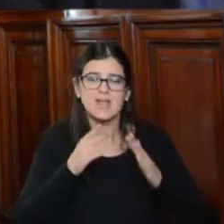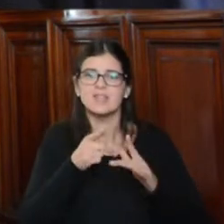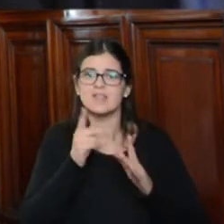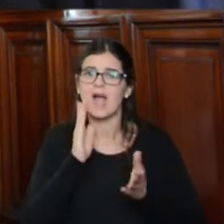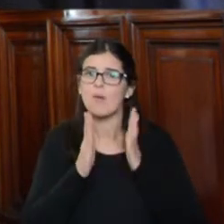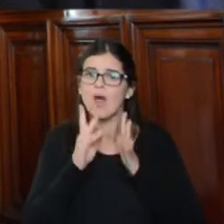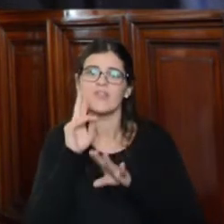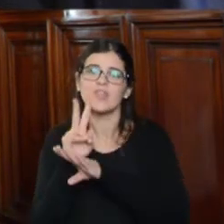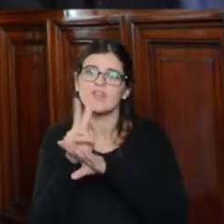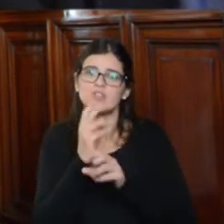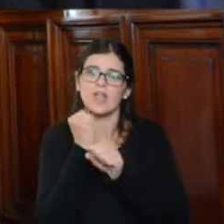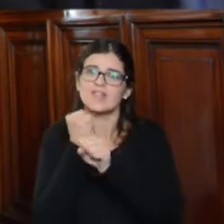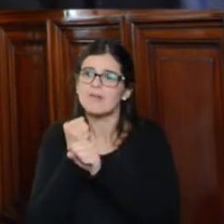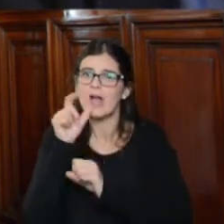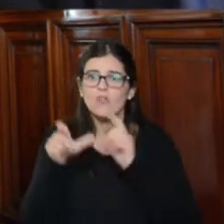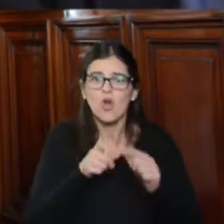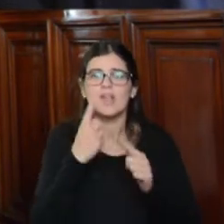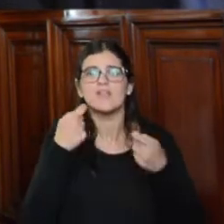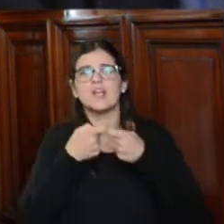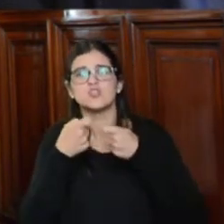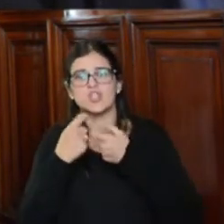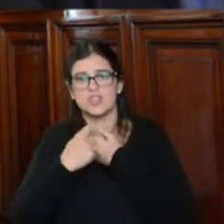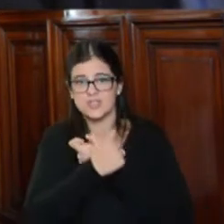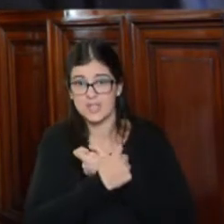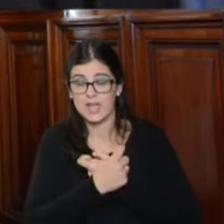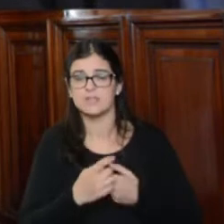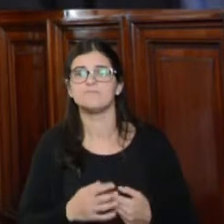defensores de trabajadores y asociaciones sindicales.